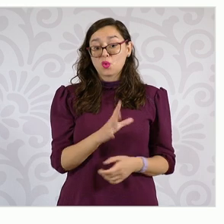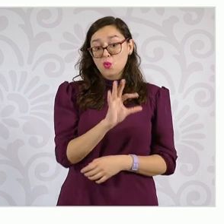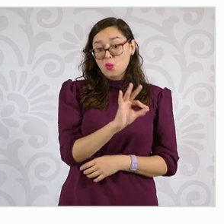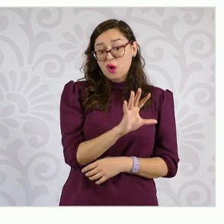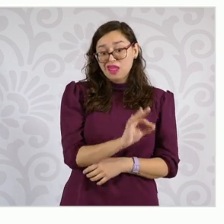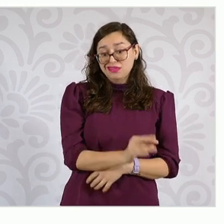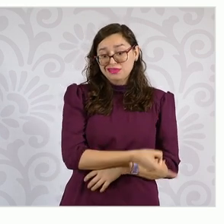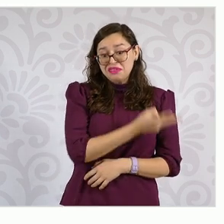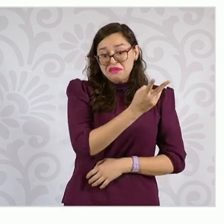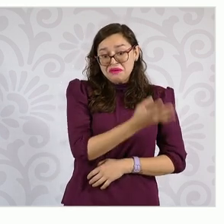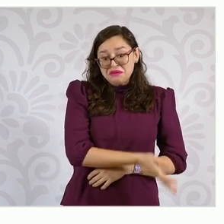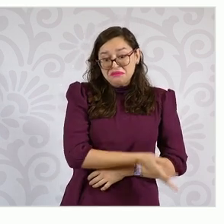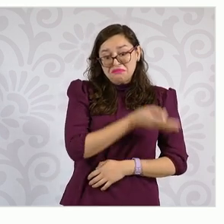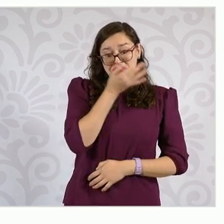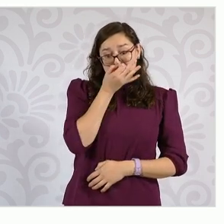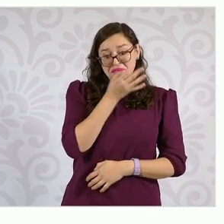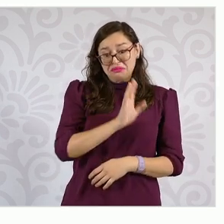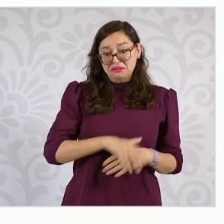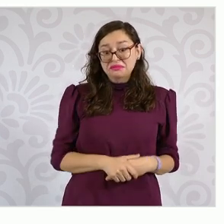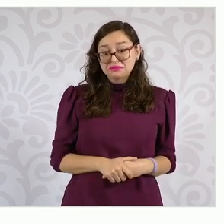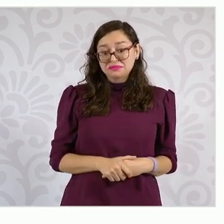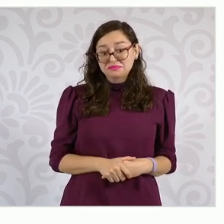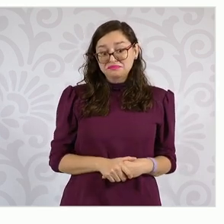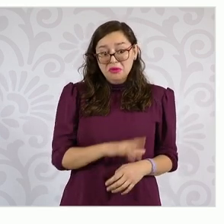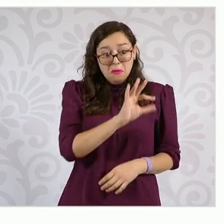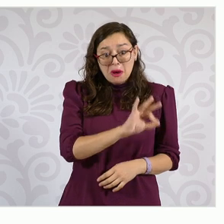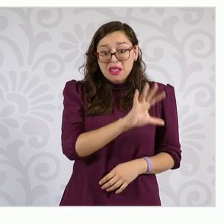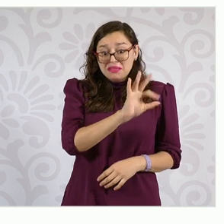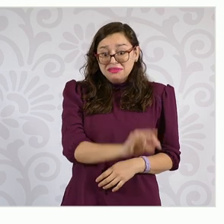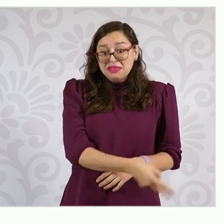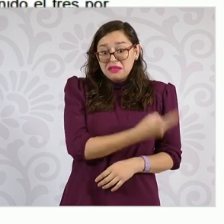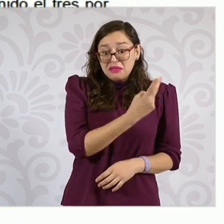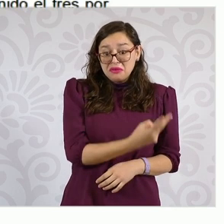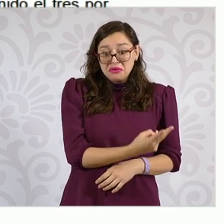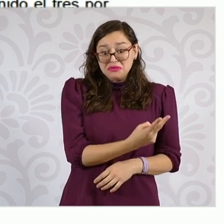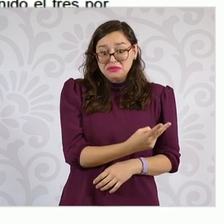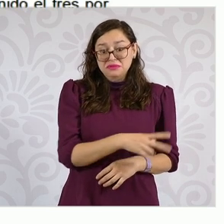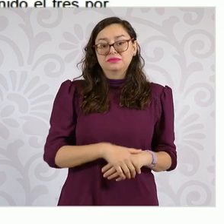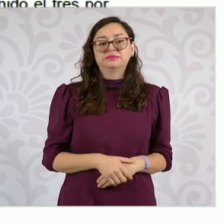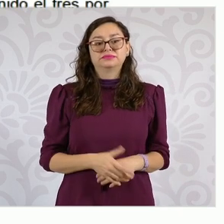distritos nada más, 42. Adelante.